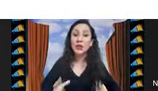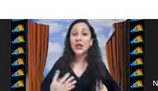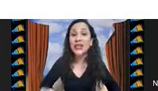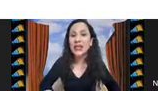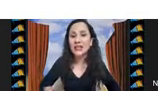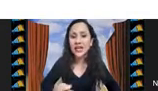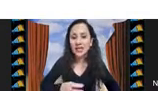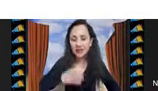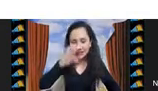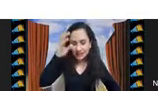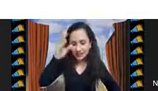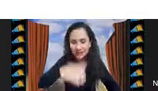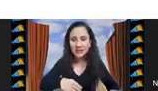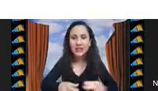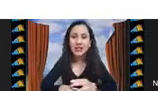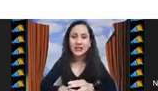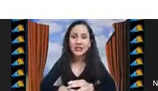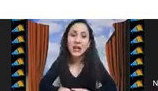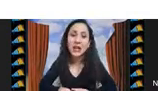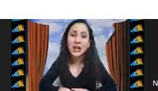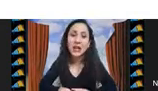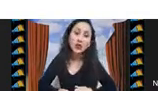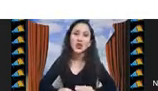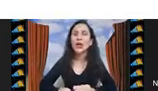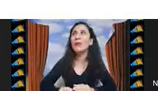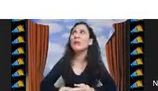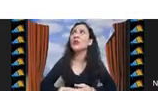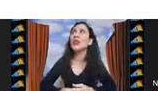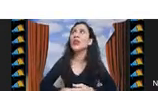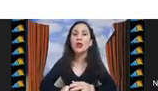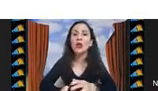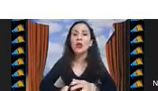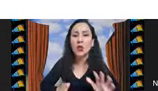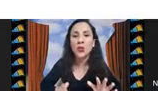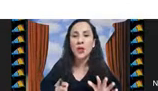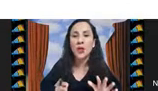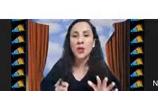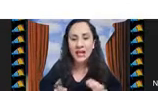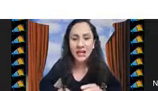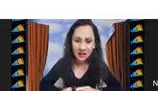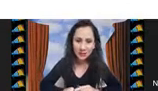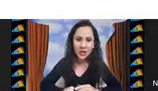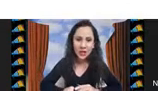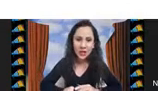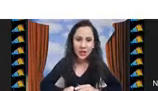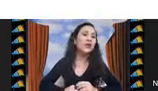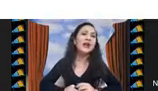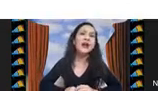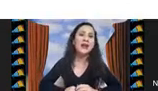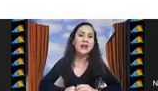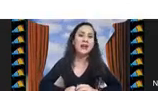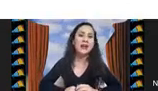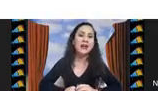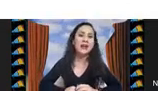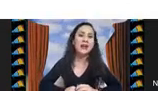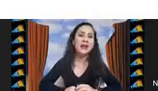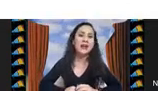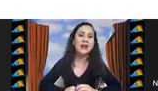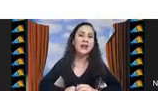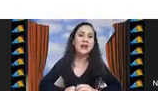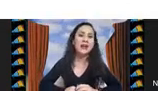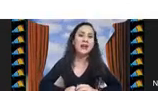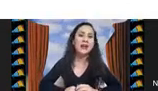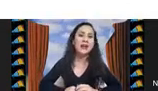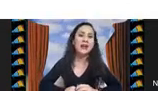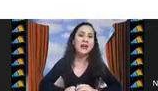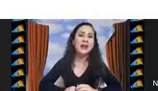resolviendo y de las características internas del algoritmo sino que vemos a los algoritmos como una caja negra donde este pruebo